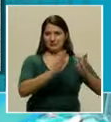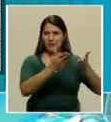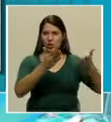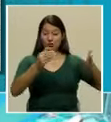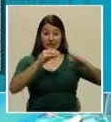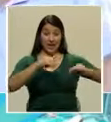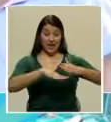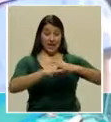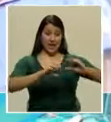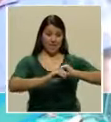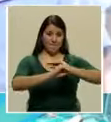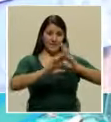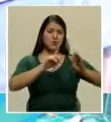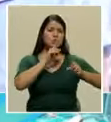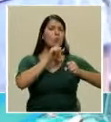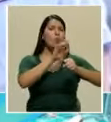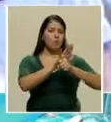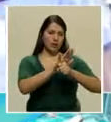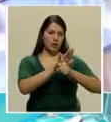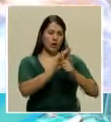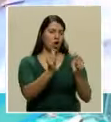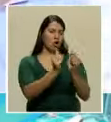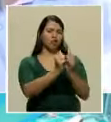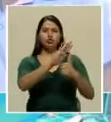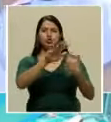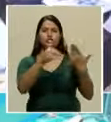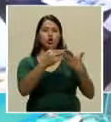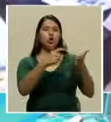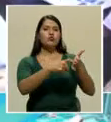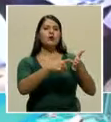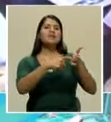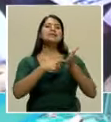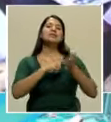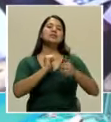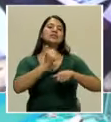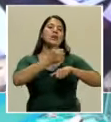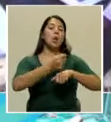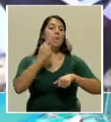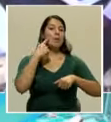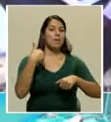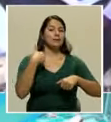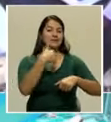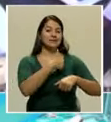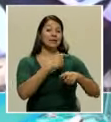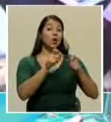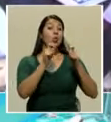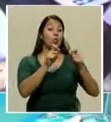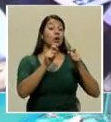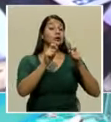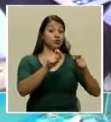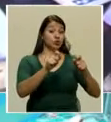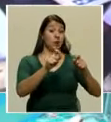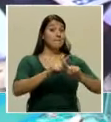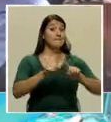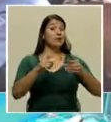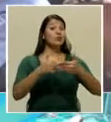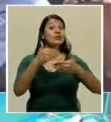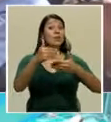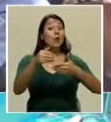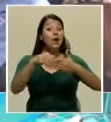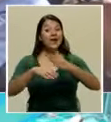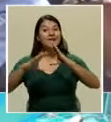del Ministerio de Educación, pero